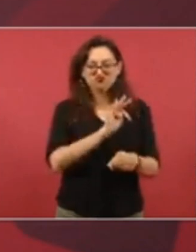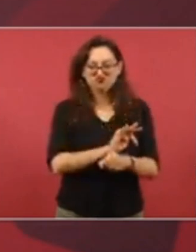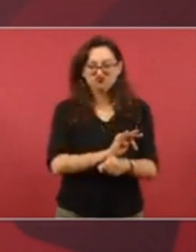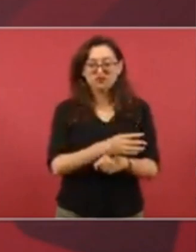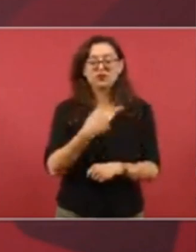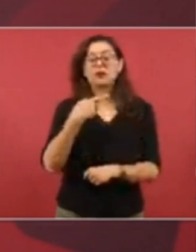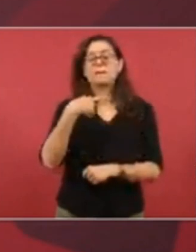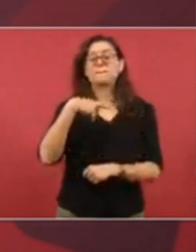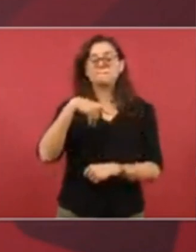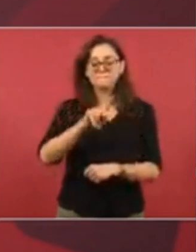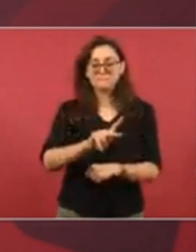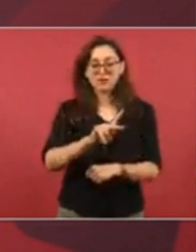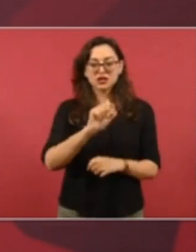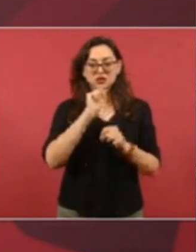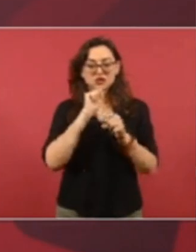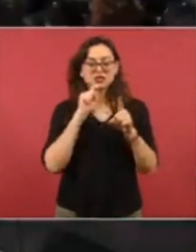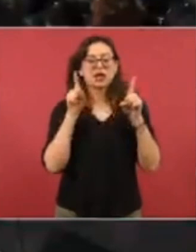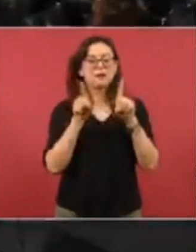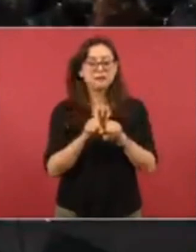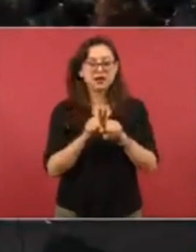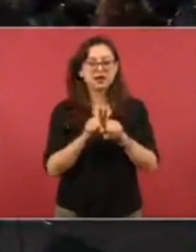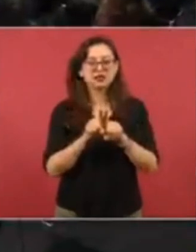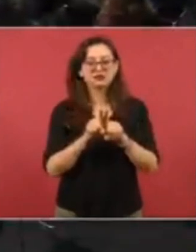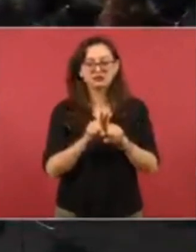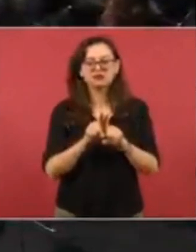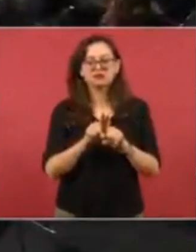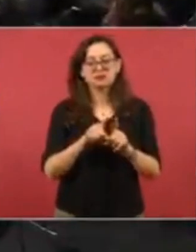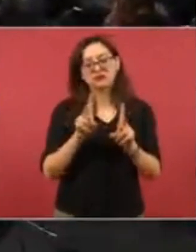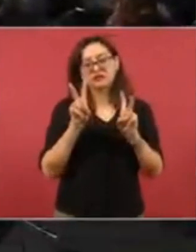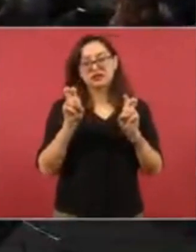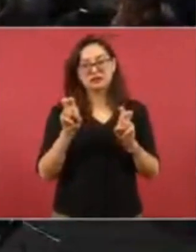también del intervencionismo.